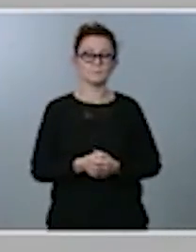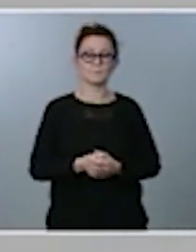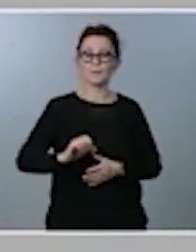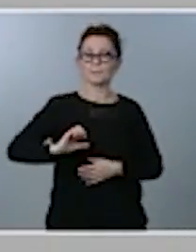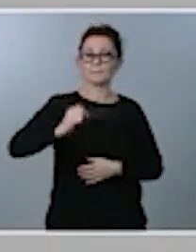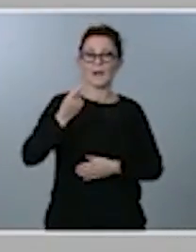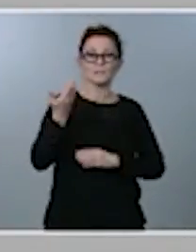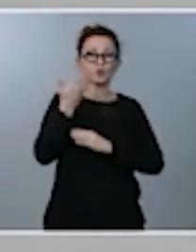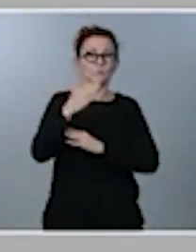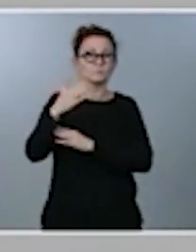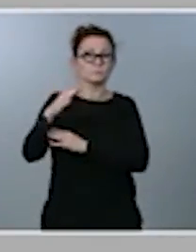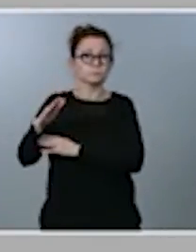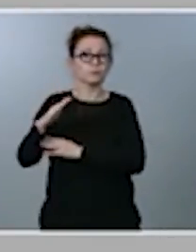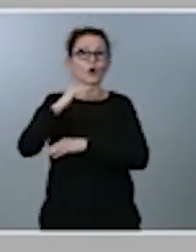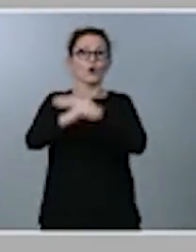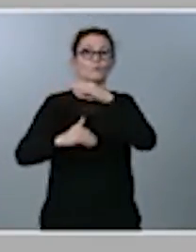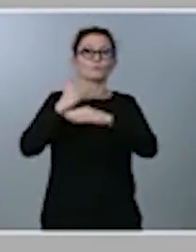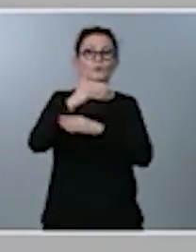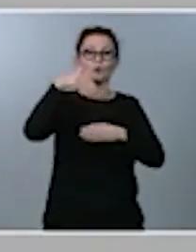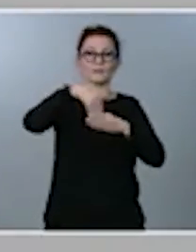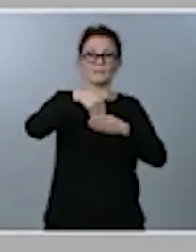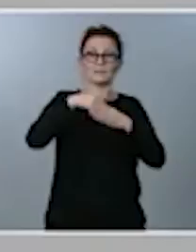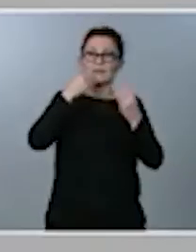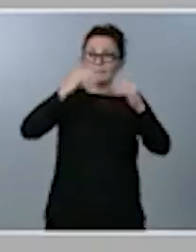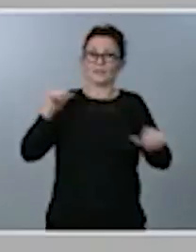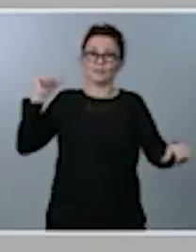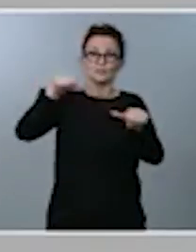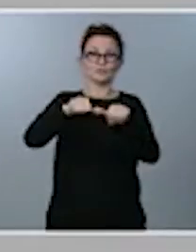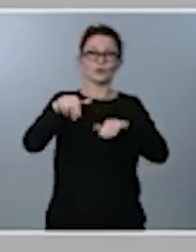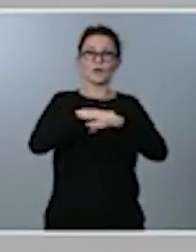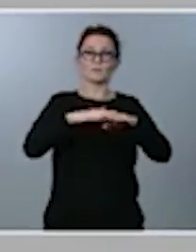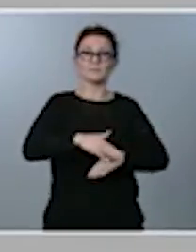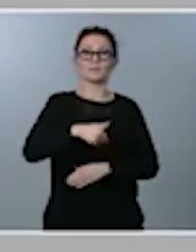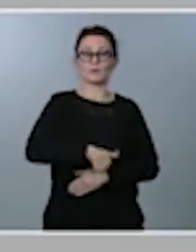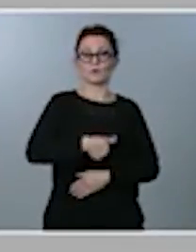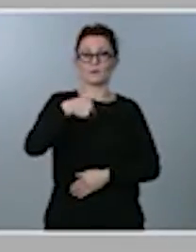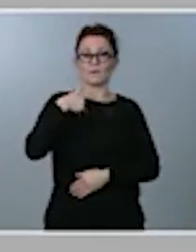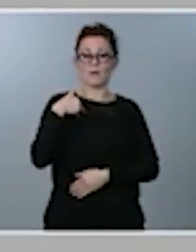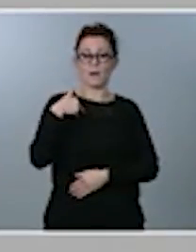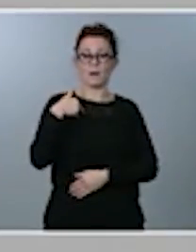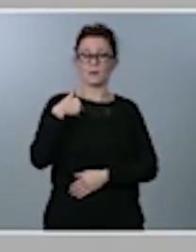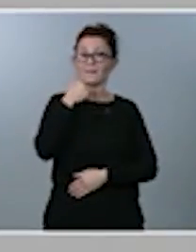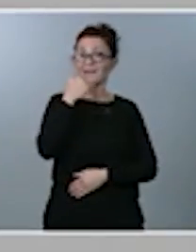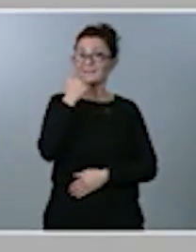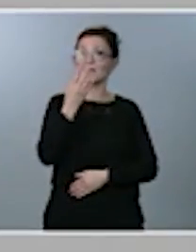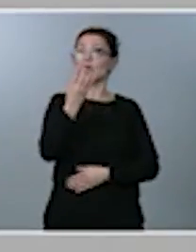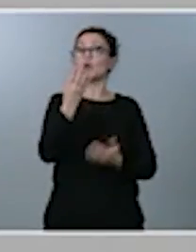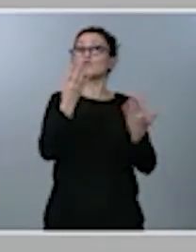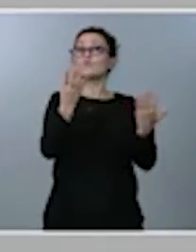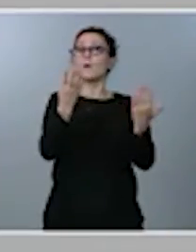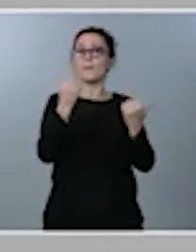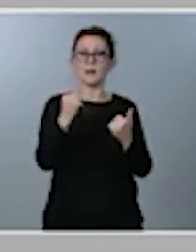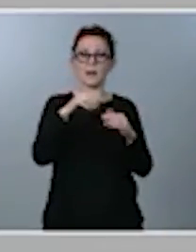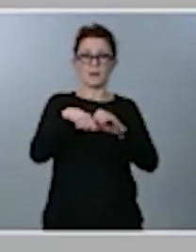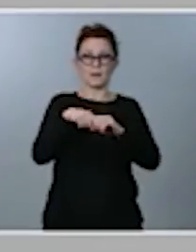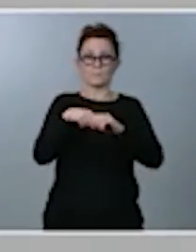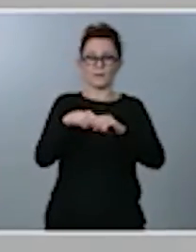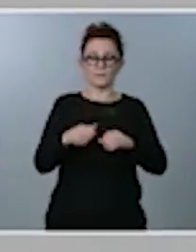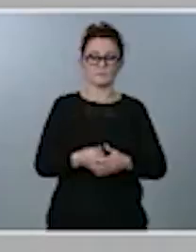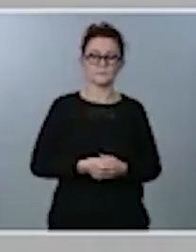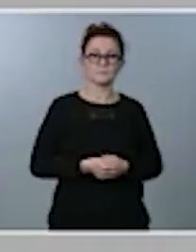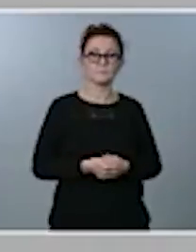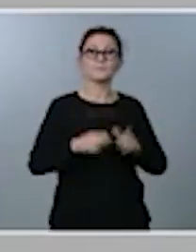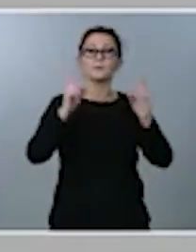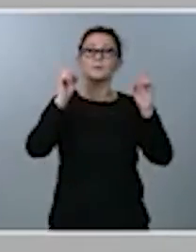promoción interna de la historia de la Administración General, que llega a casi 9.000 plazas. También decirles que